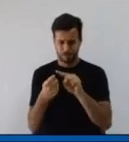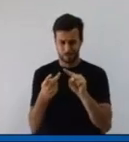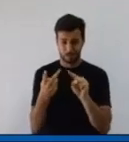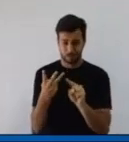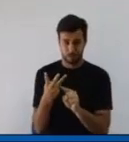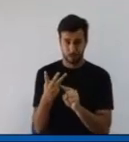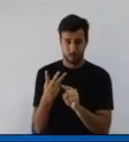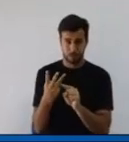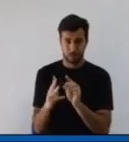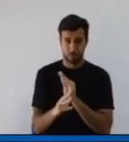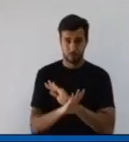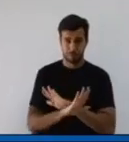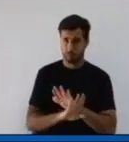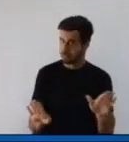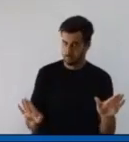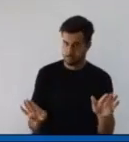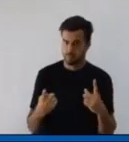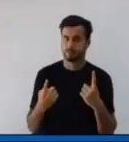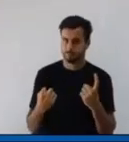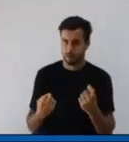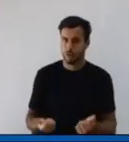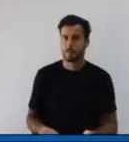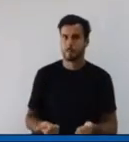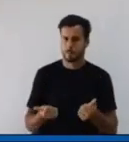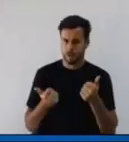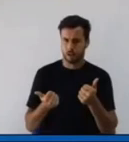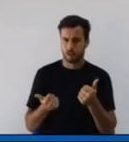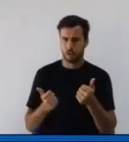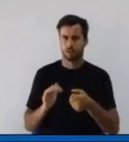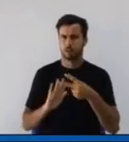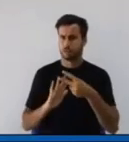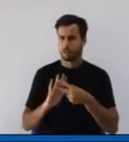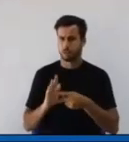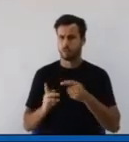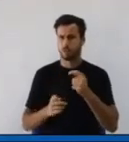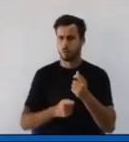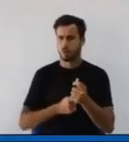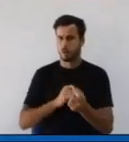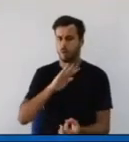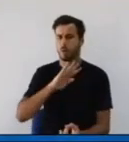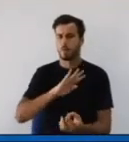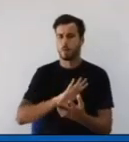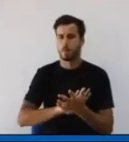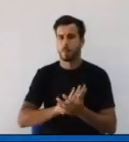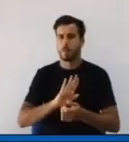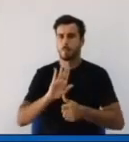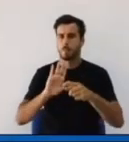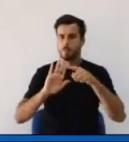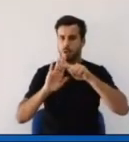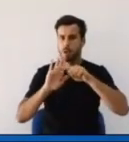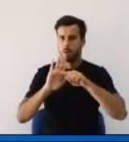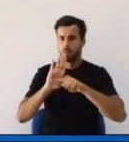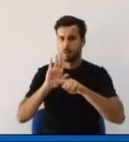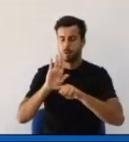Son medidas que estamos adoptando, que vamos a adoptar, que adoptaremos, pero no van a ser suficientes.